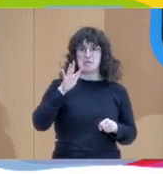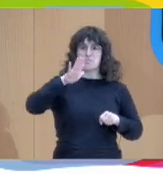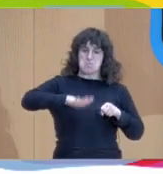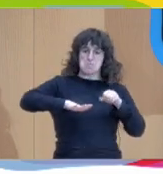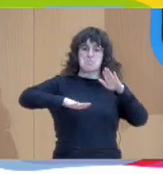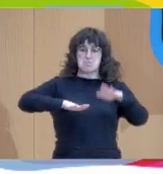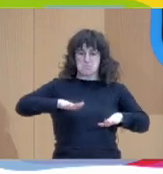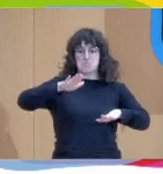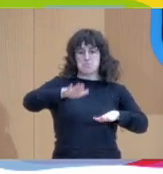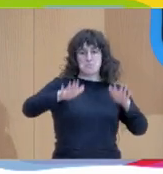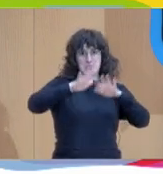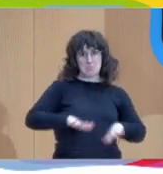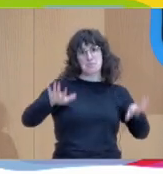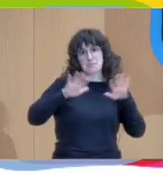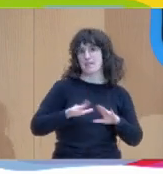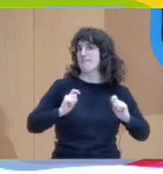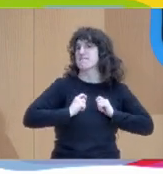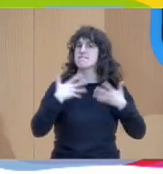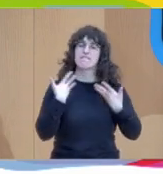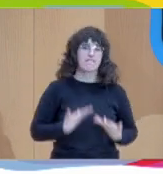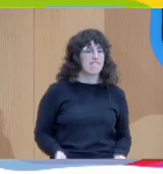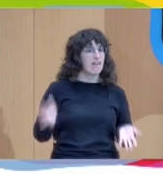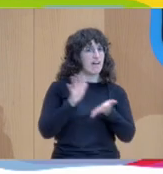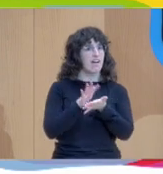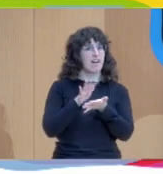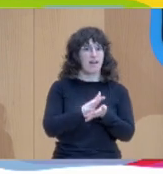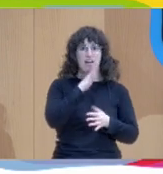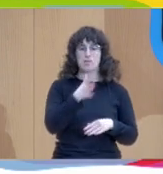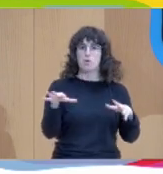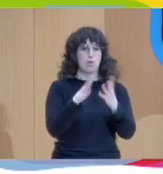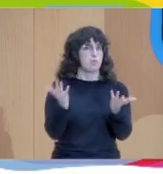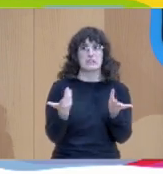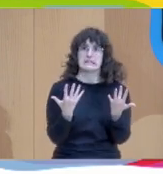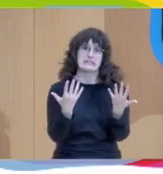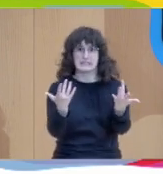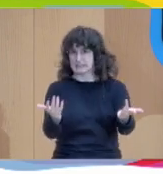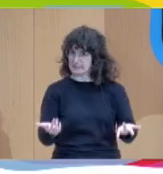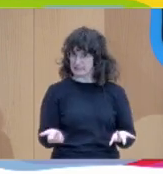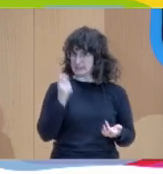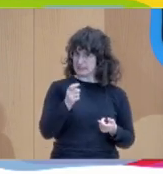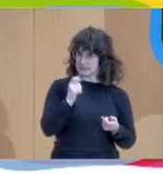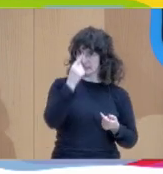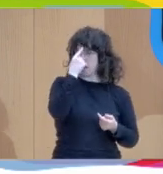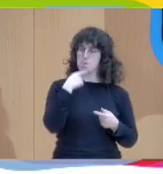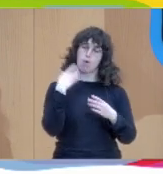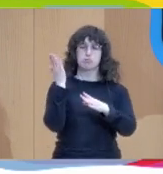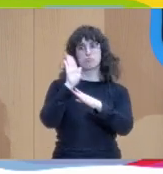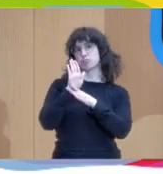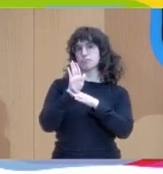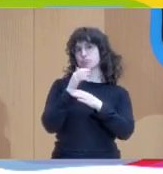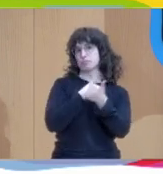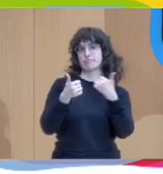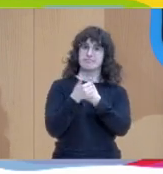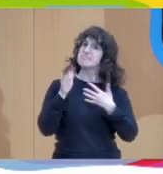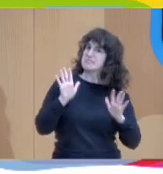este mundo que tenemos con tanta prisa y donde prevalece la imagen. Me parece que es una forma de